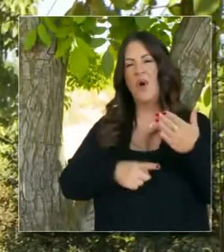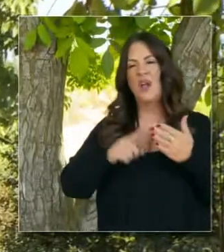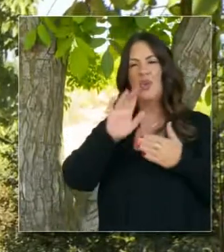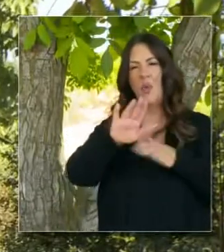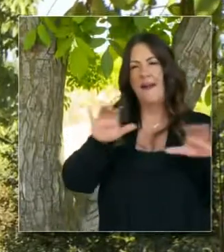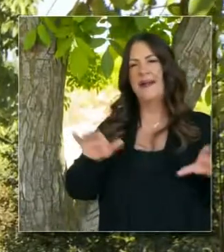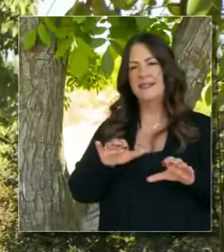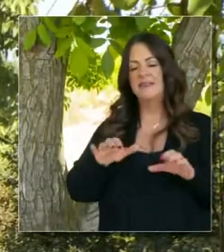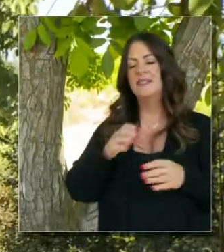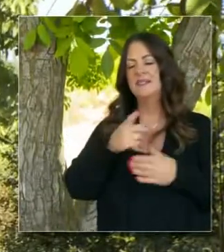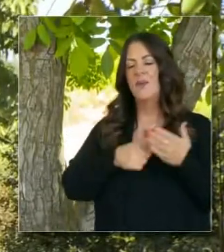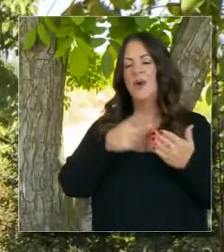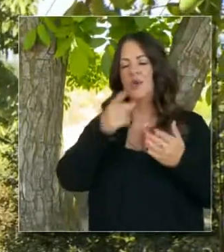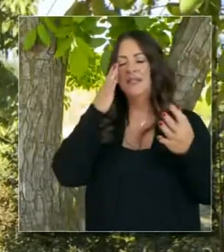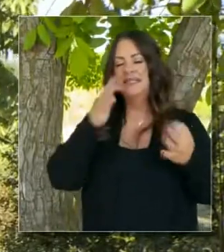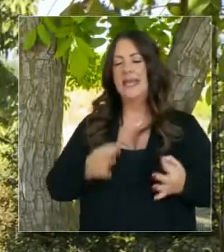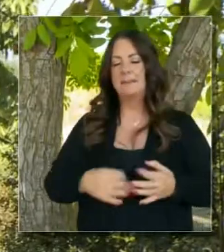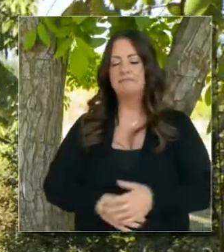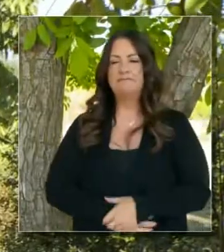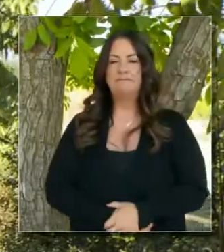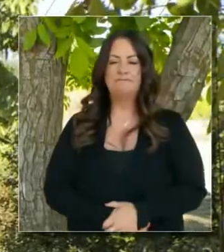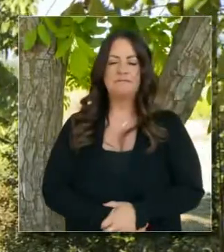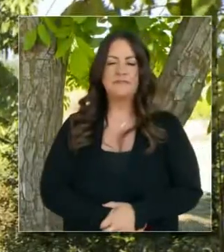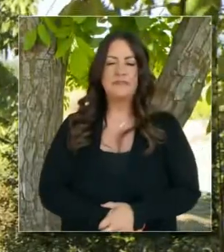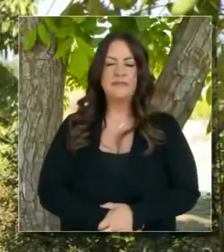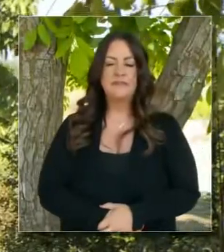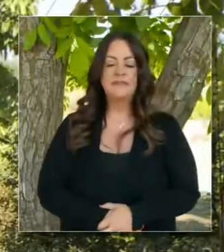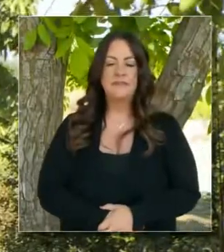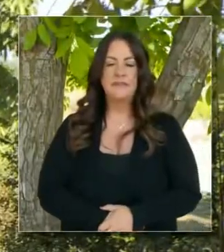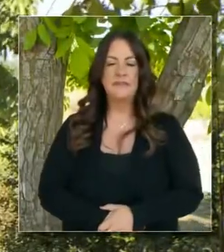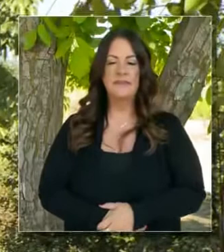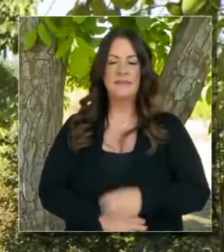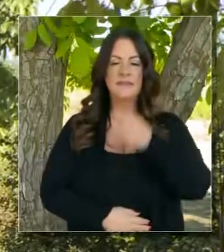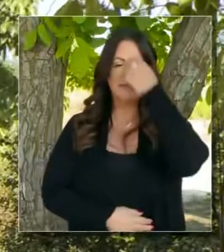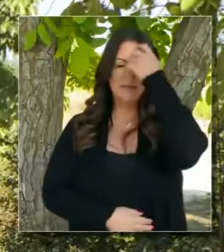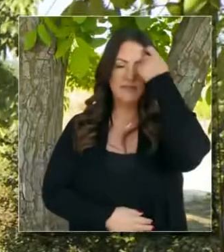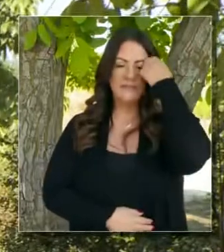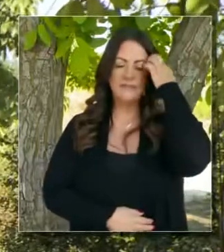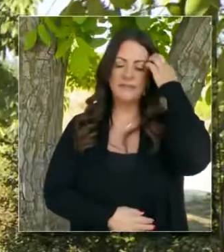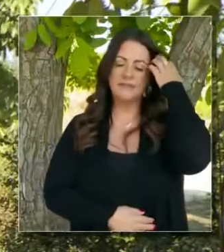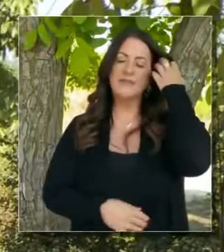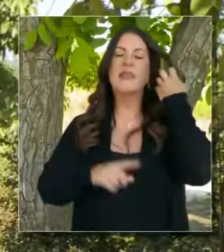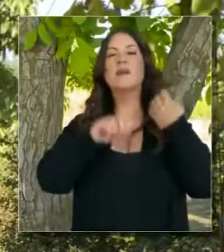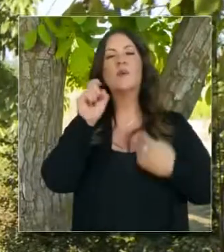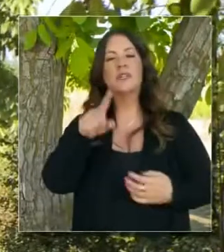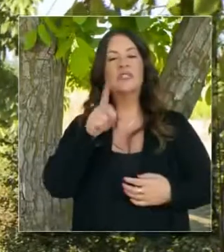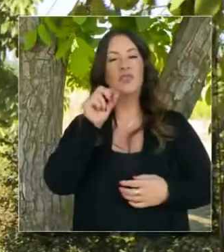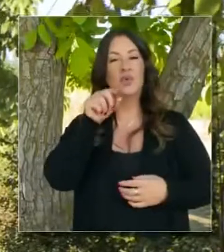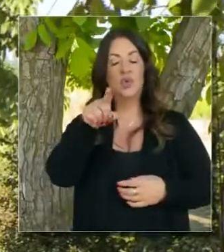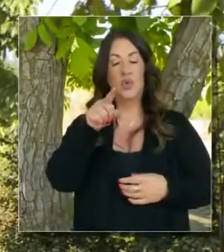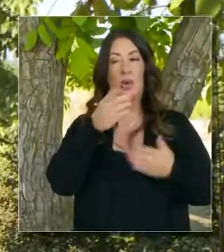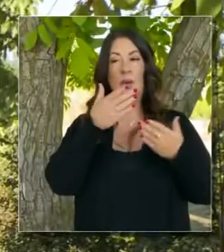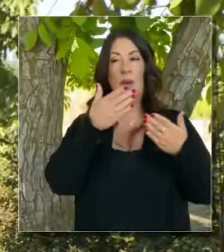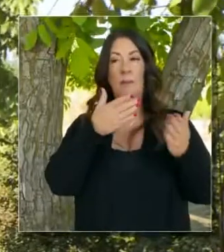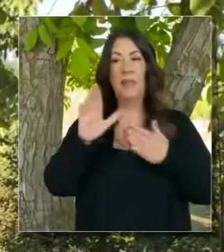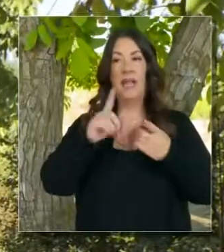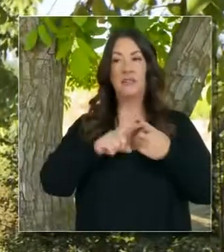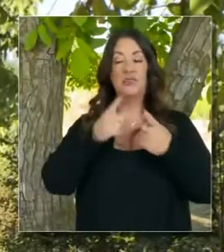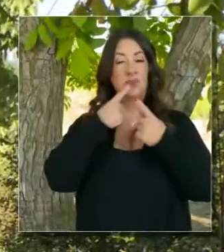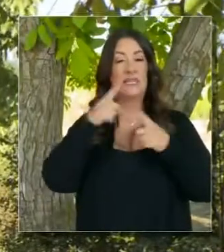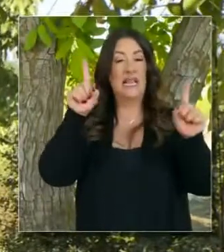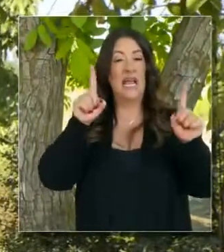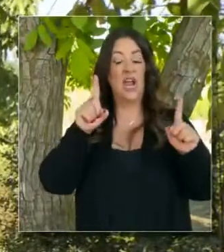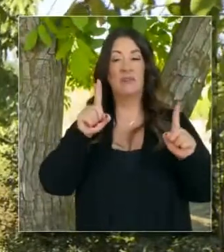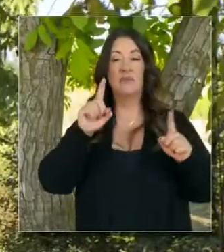que nos hará resaltar con nuestras acciones. Action News Now quiere decir que si usted va a